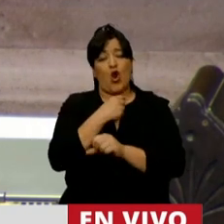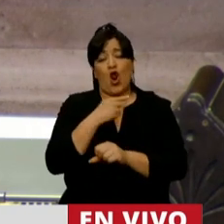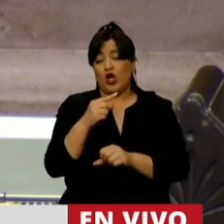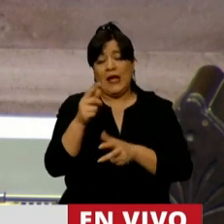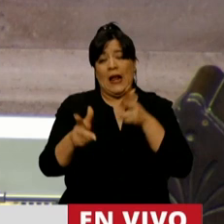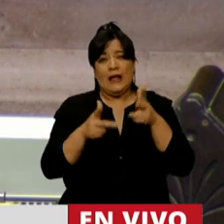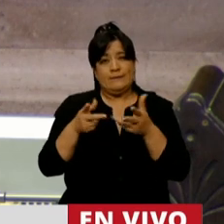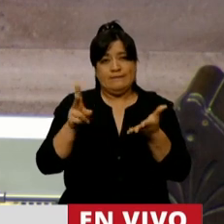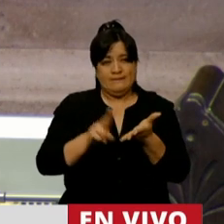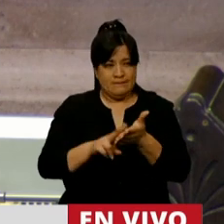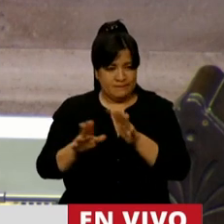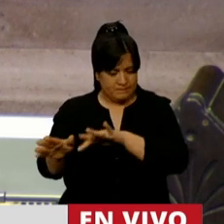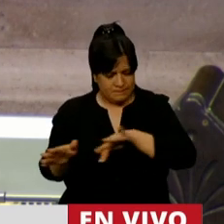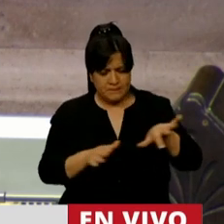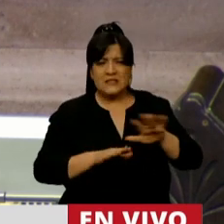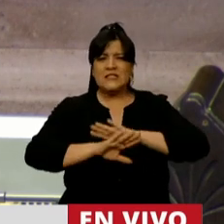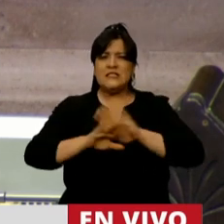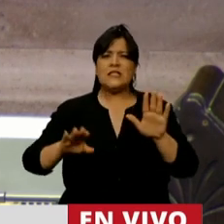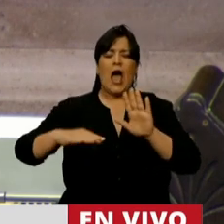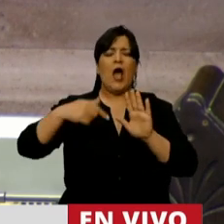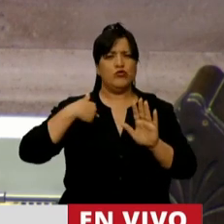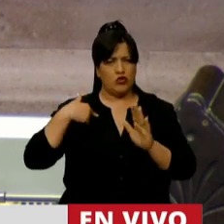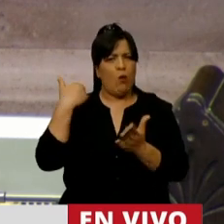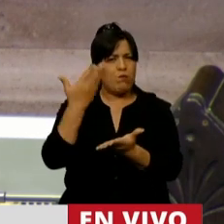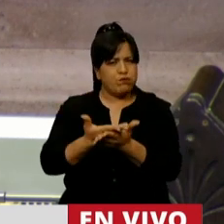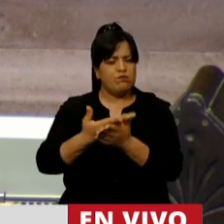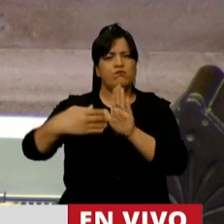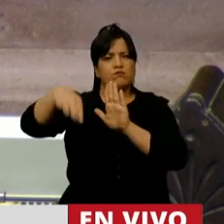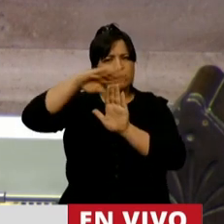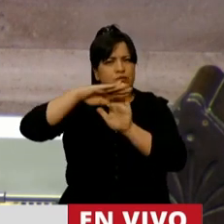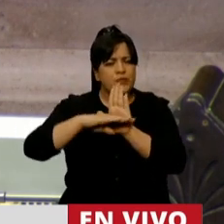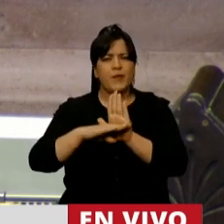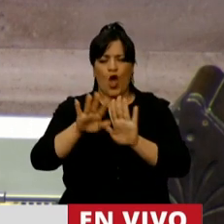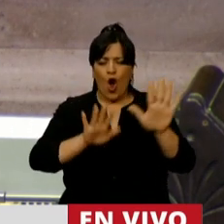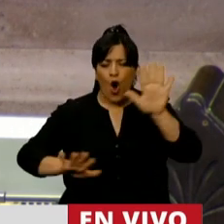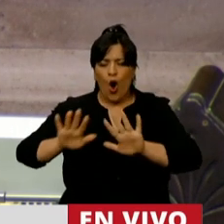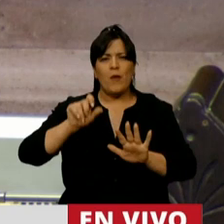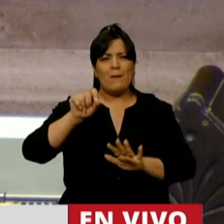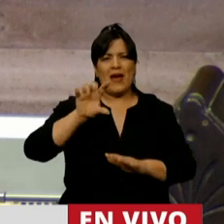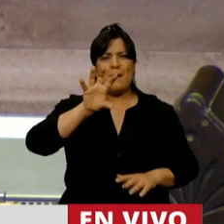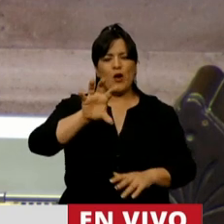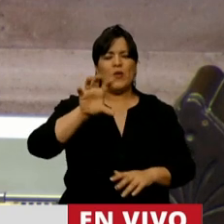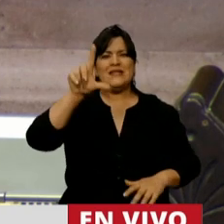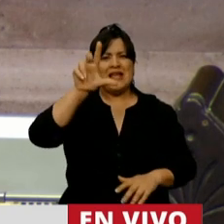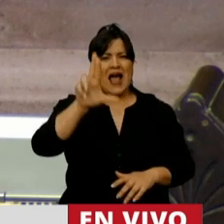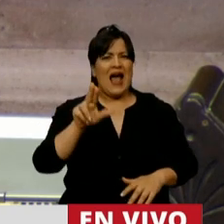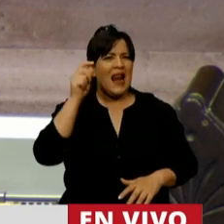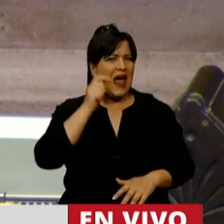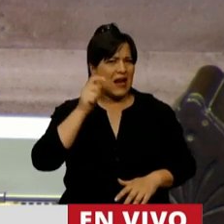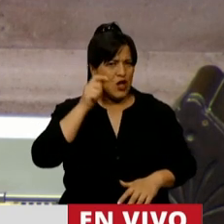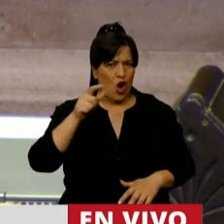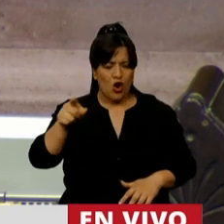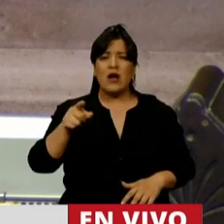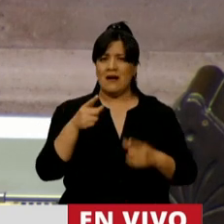Presidente, presenté un listado de obras con obras para La Rioja, obras que son necesarias,